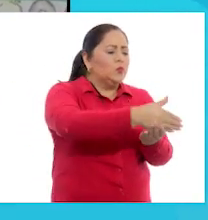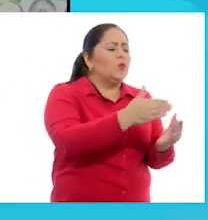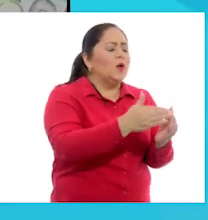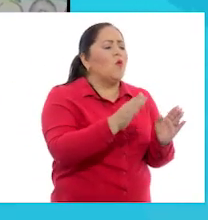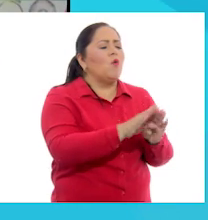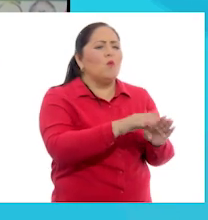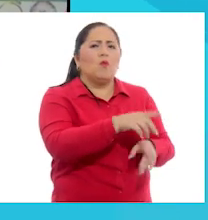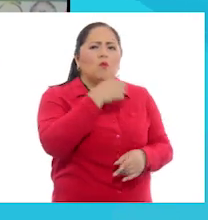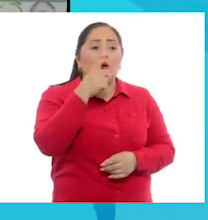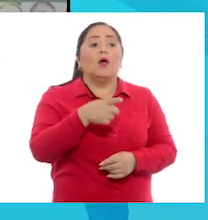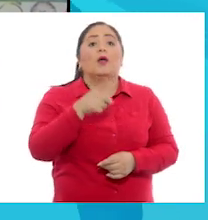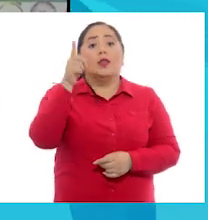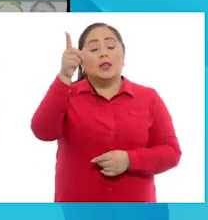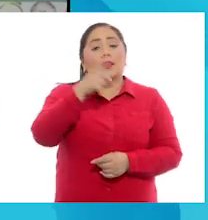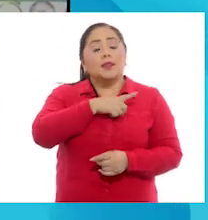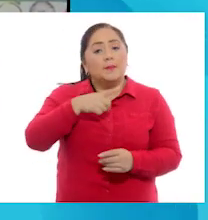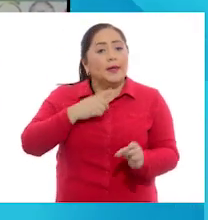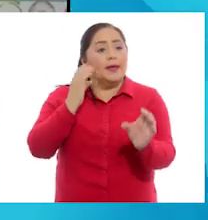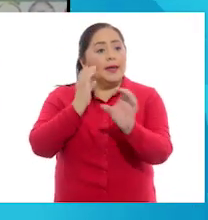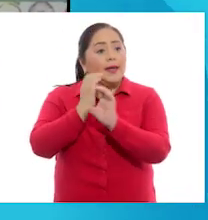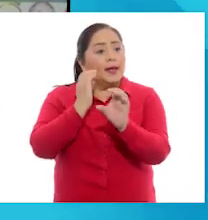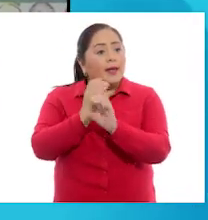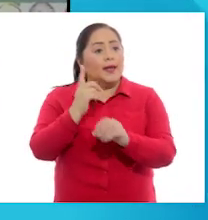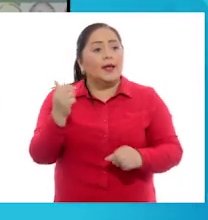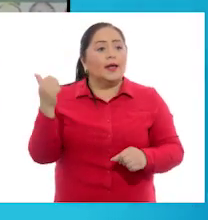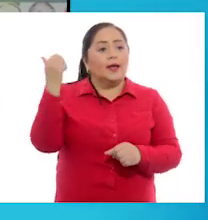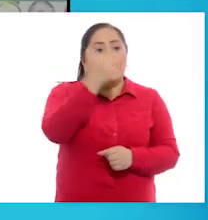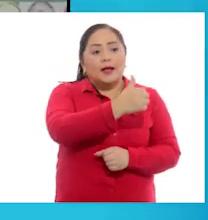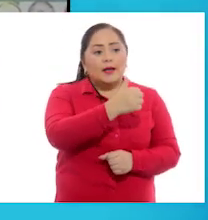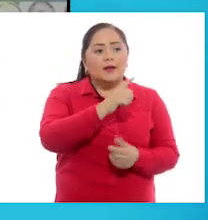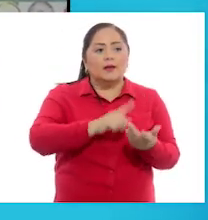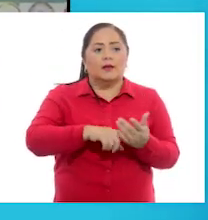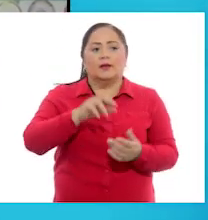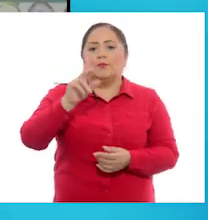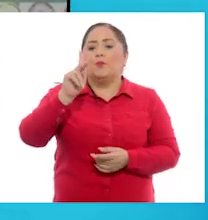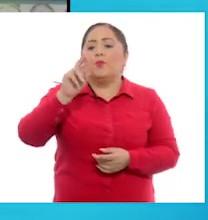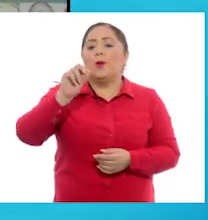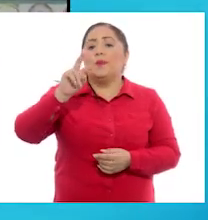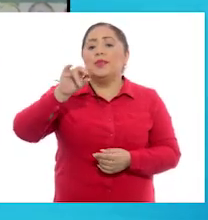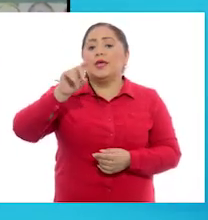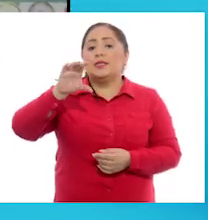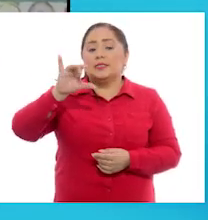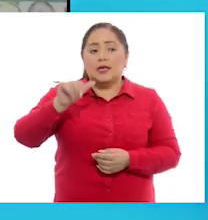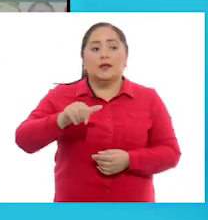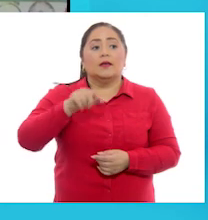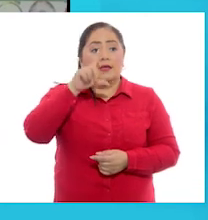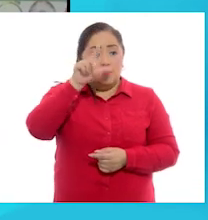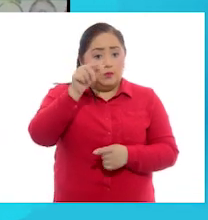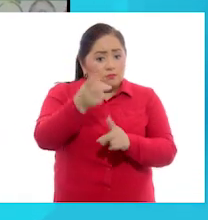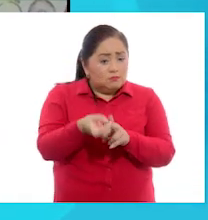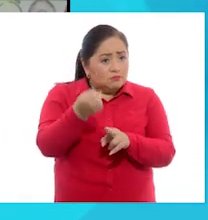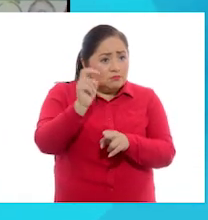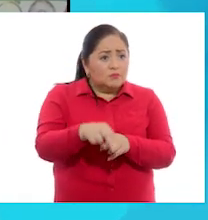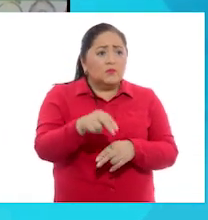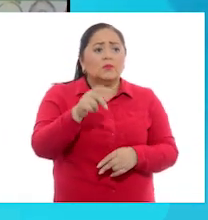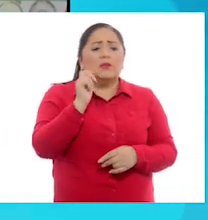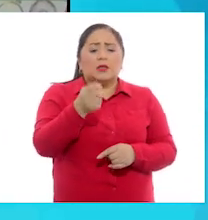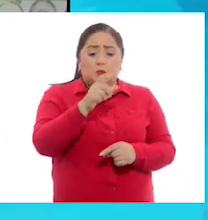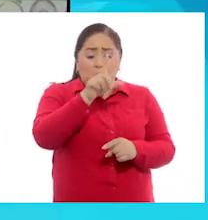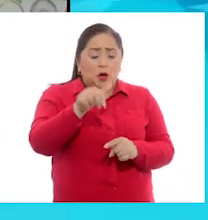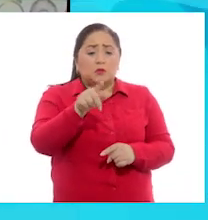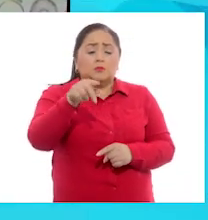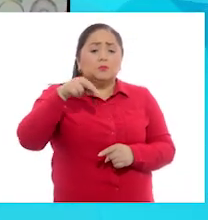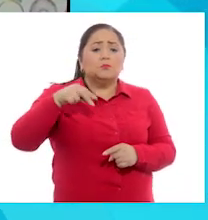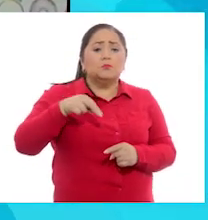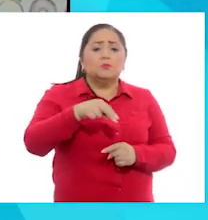respondes? Tienes que tomar el camión que te lleva a la Providencia. Debajas, en la